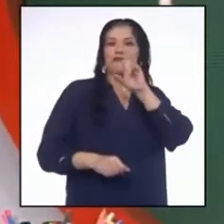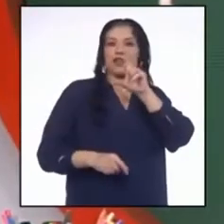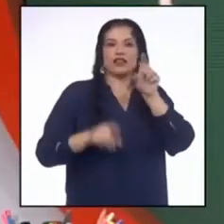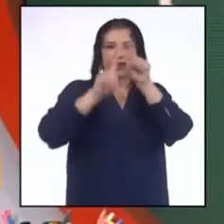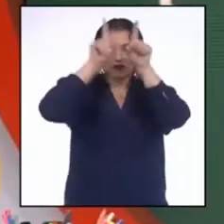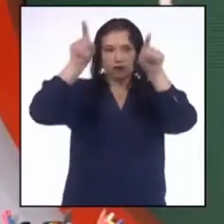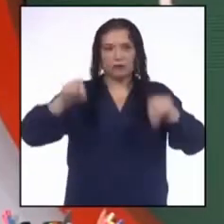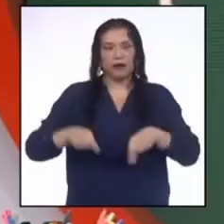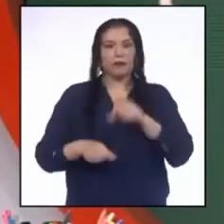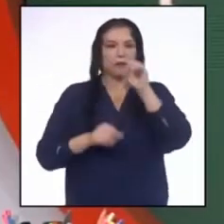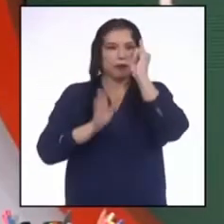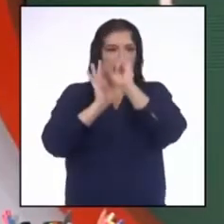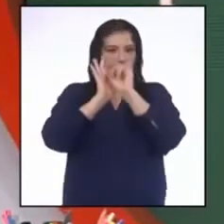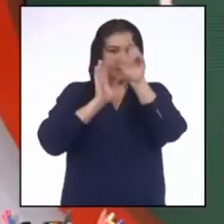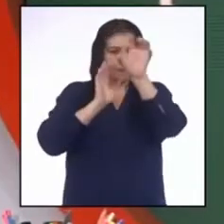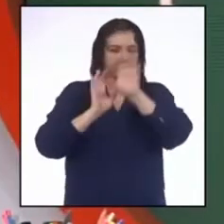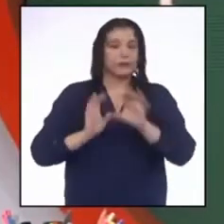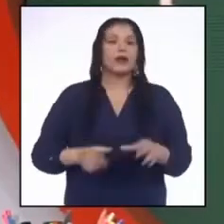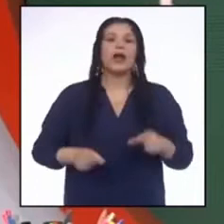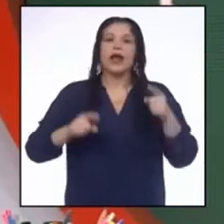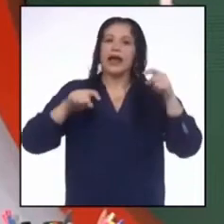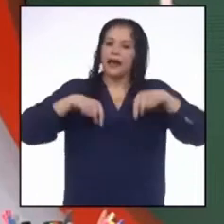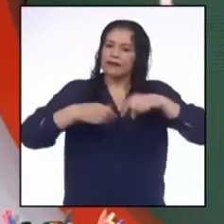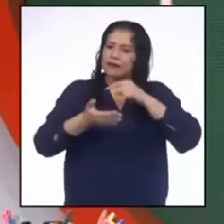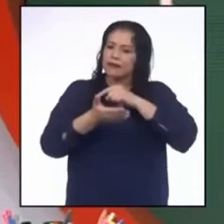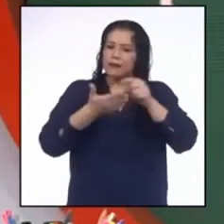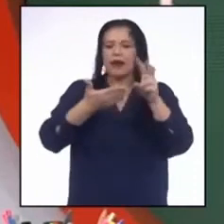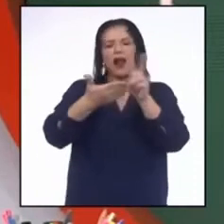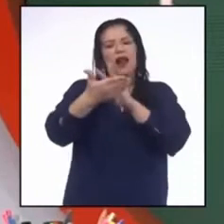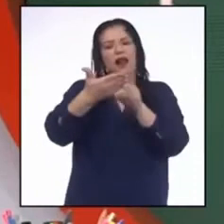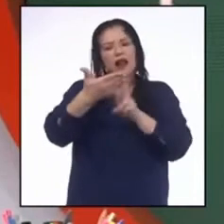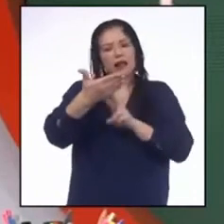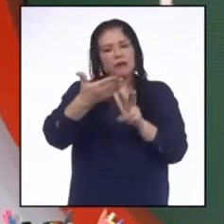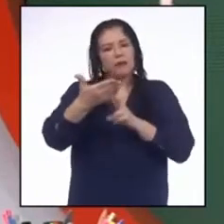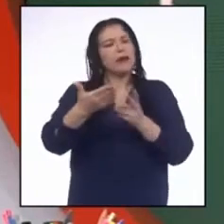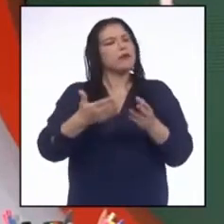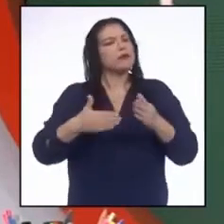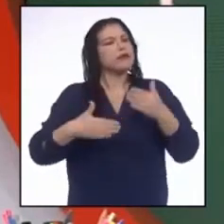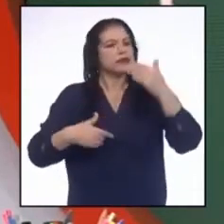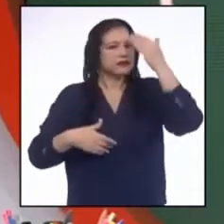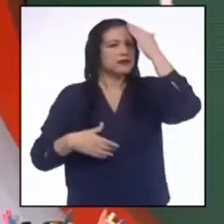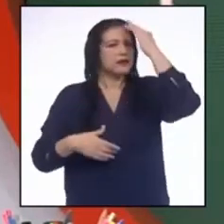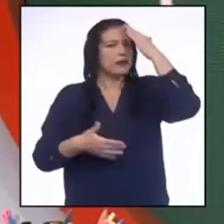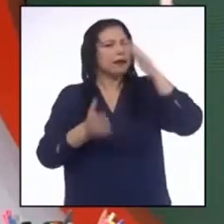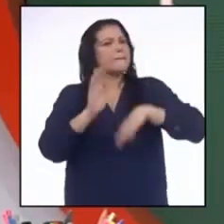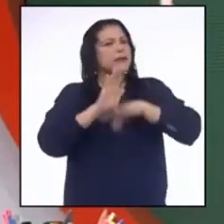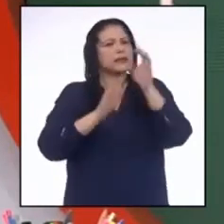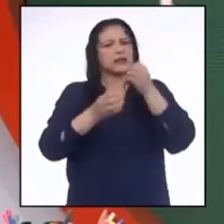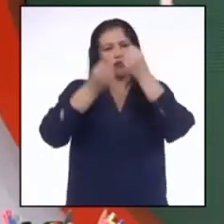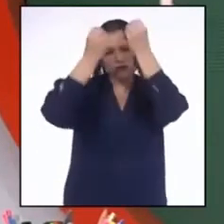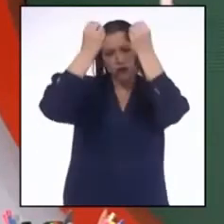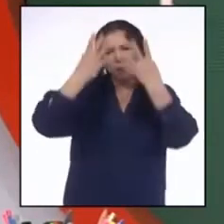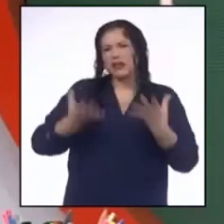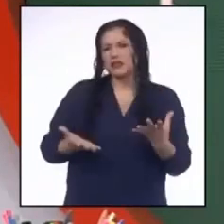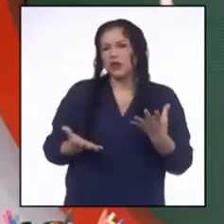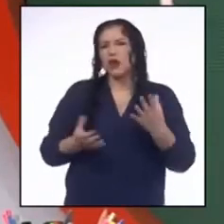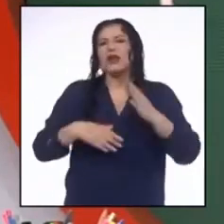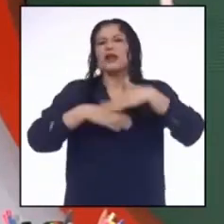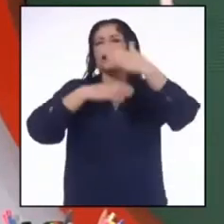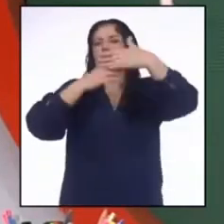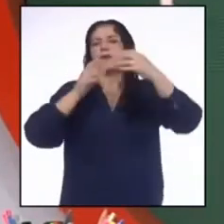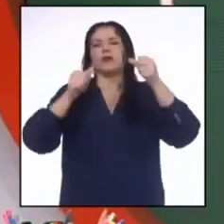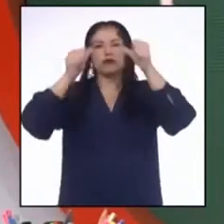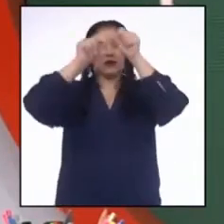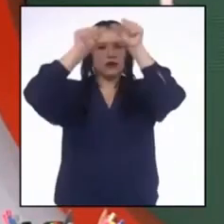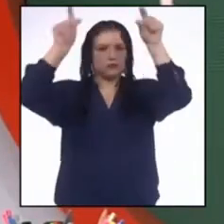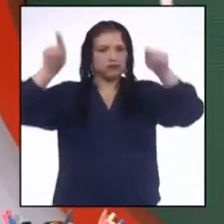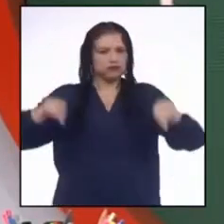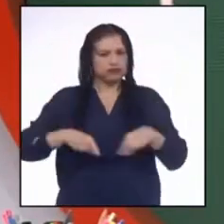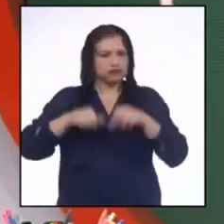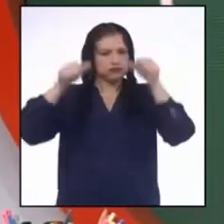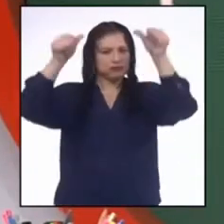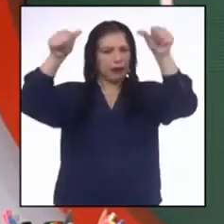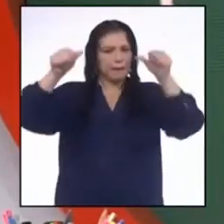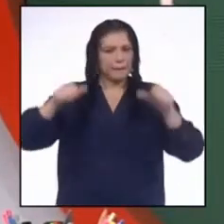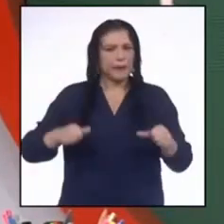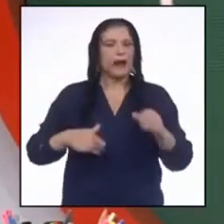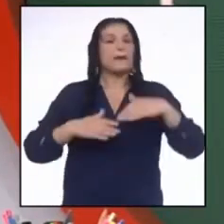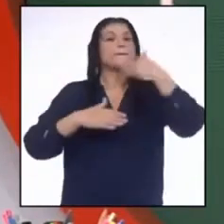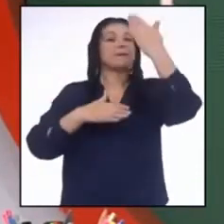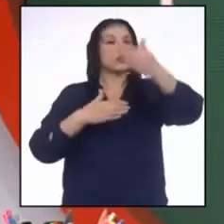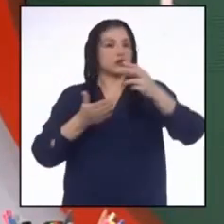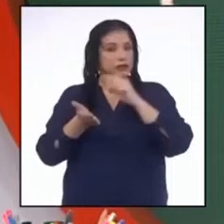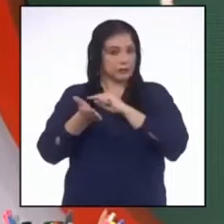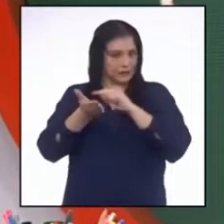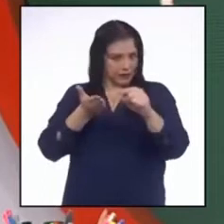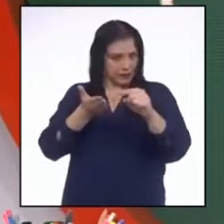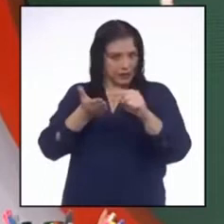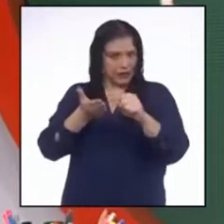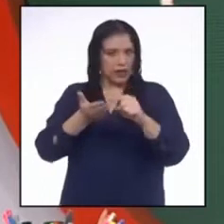Esta semana leeremos textos para tener información que usaremos en el afiche que será colocado en un periódico mural que haremos la semana que